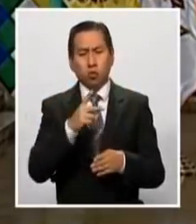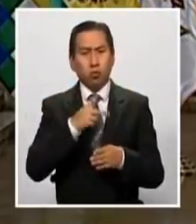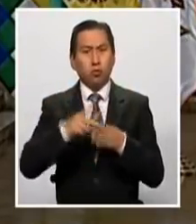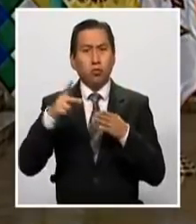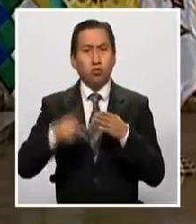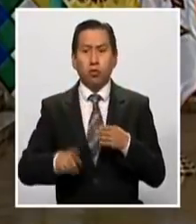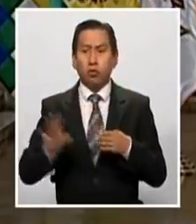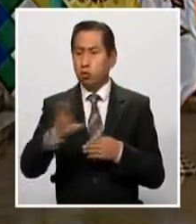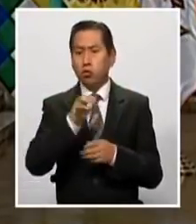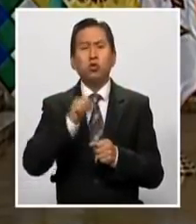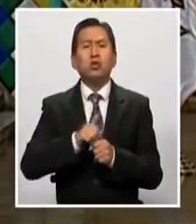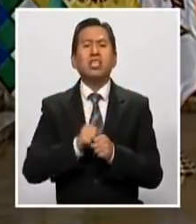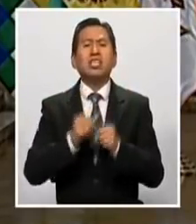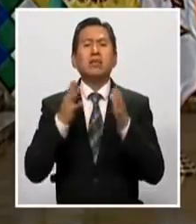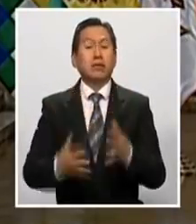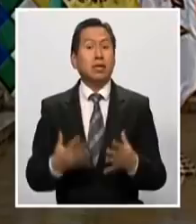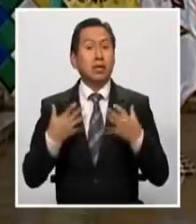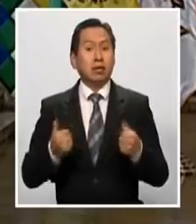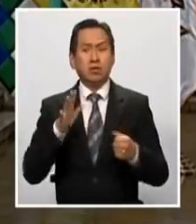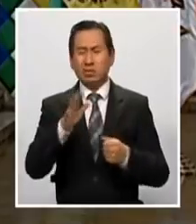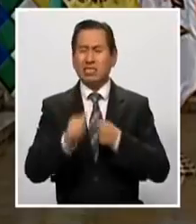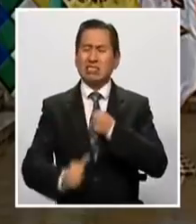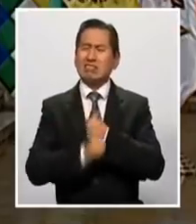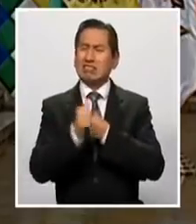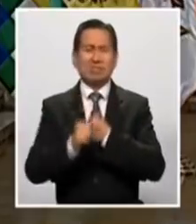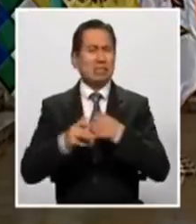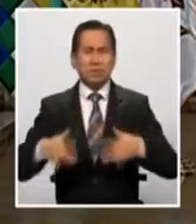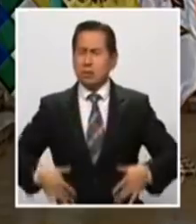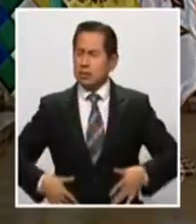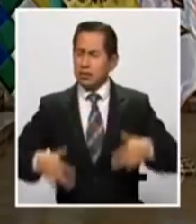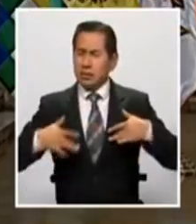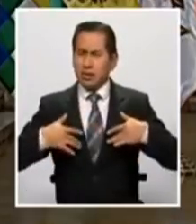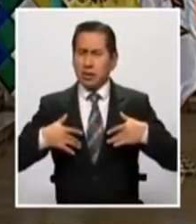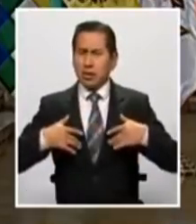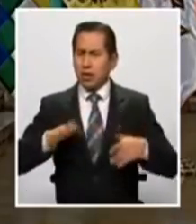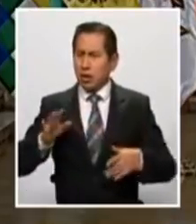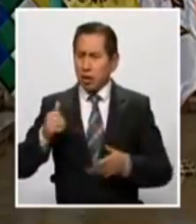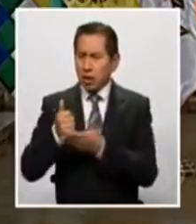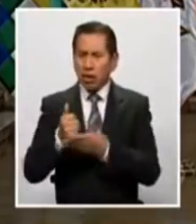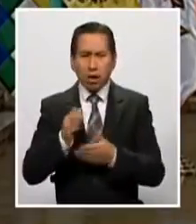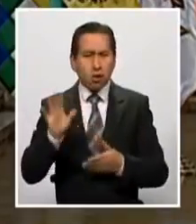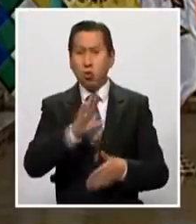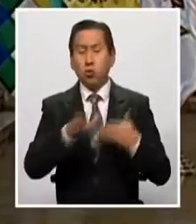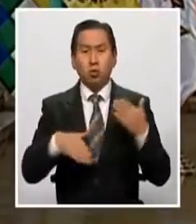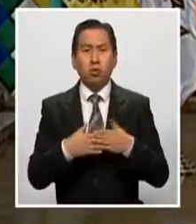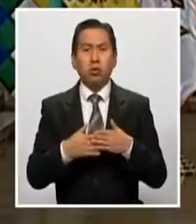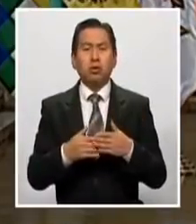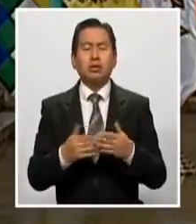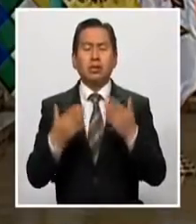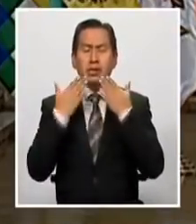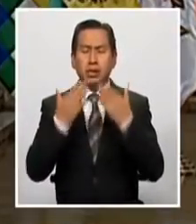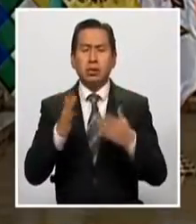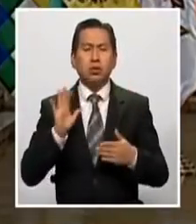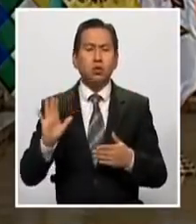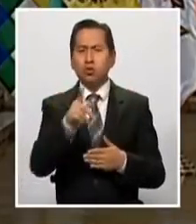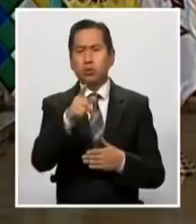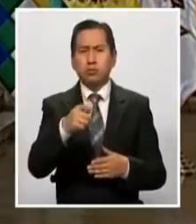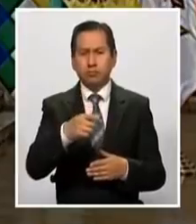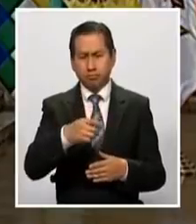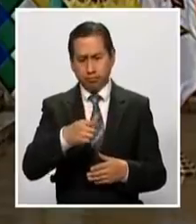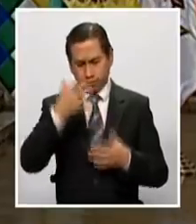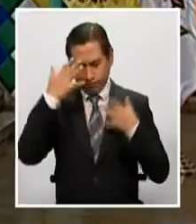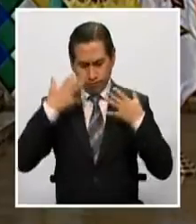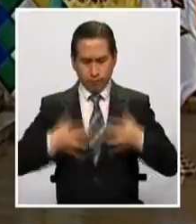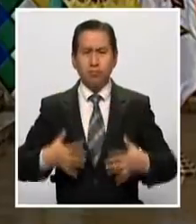trabajadores de la salud que arriesgan su vida por todos nosotros. Muchas gracias a esos héroes de